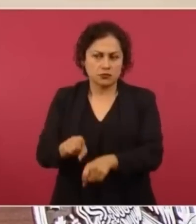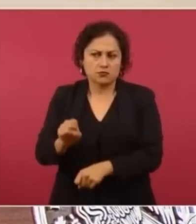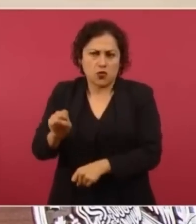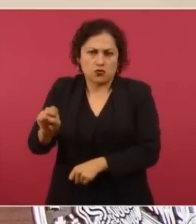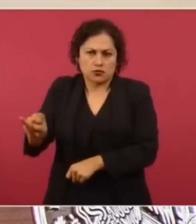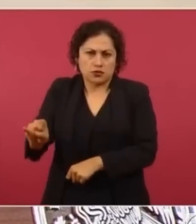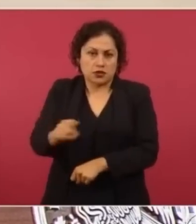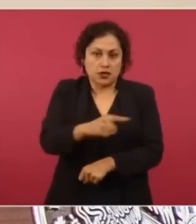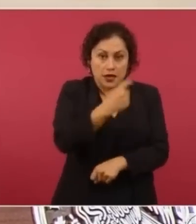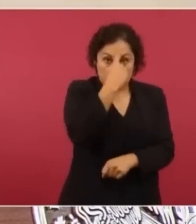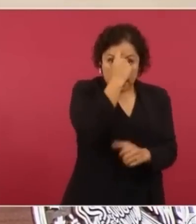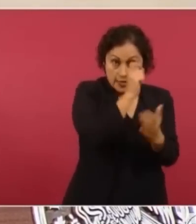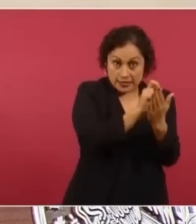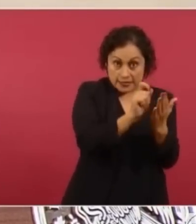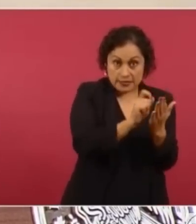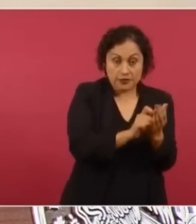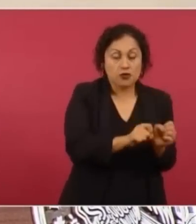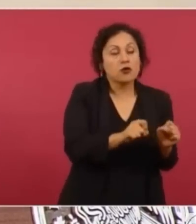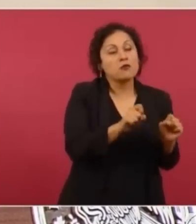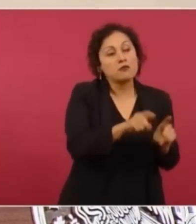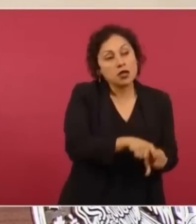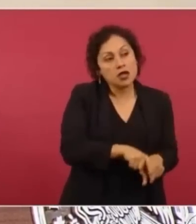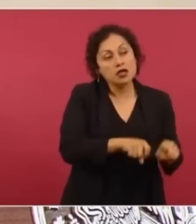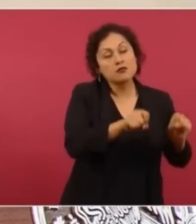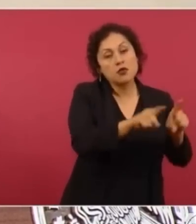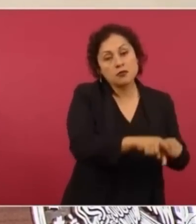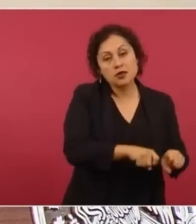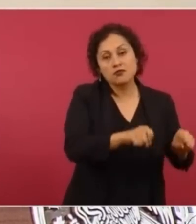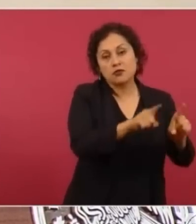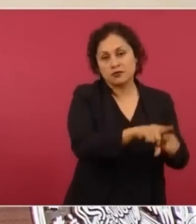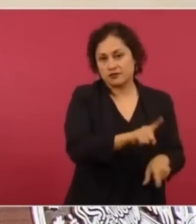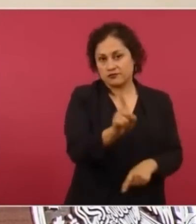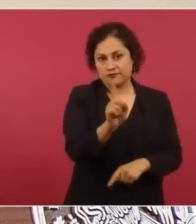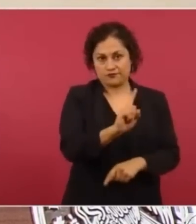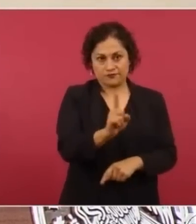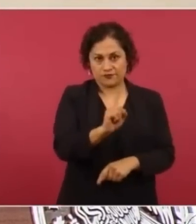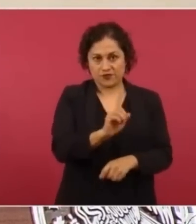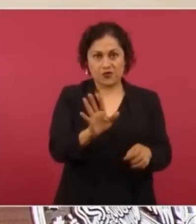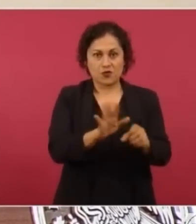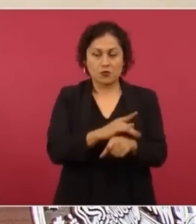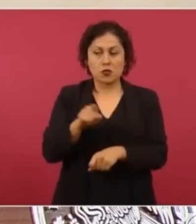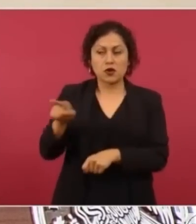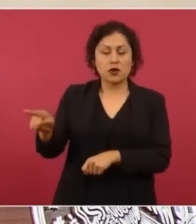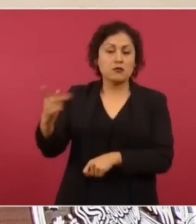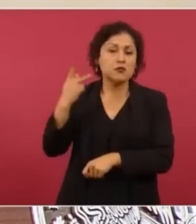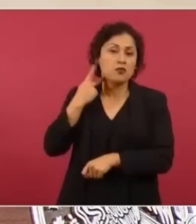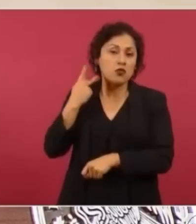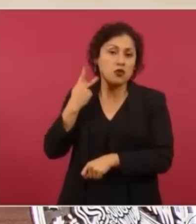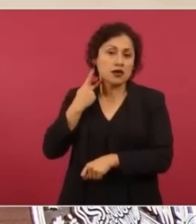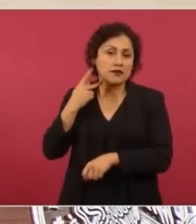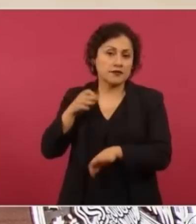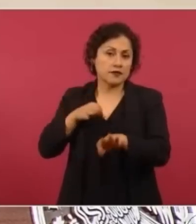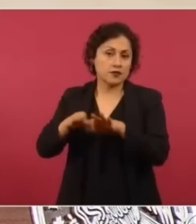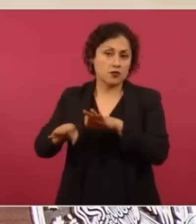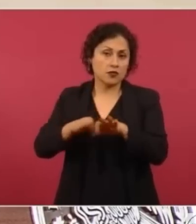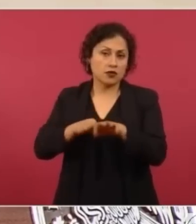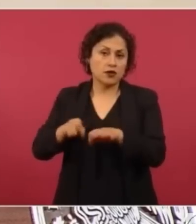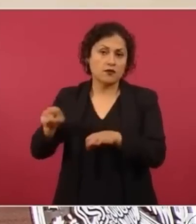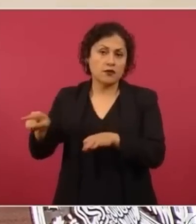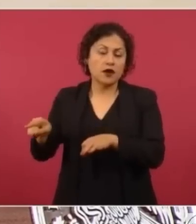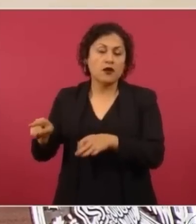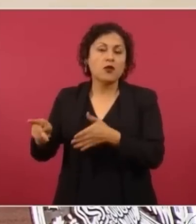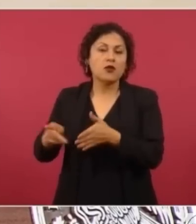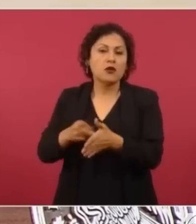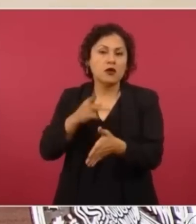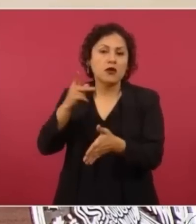Porque su función, su función, tarea, su misión, es hacer